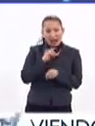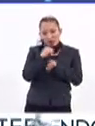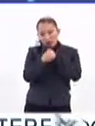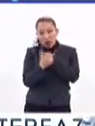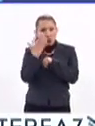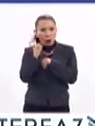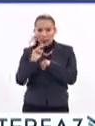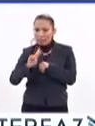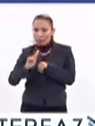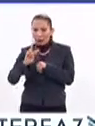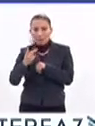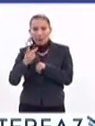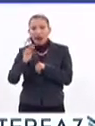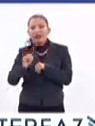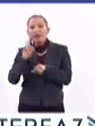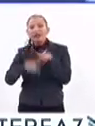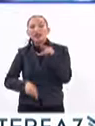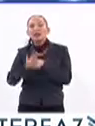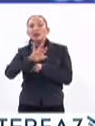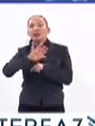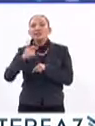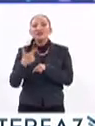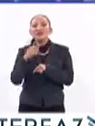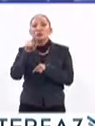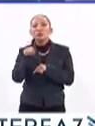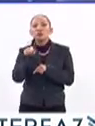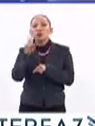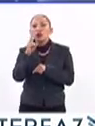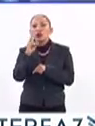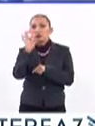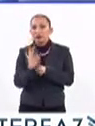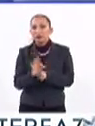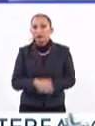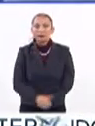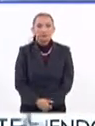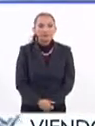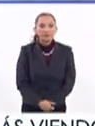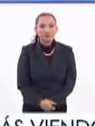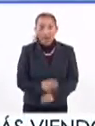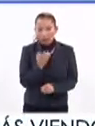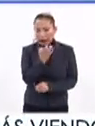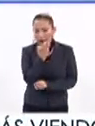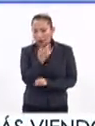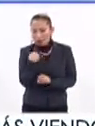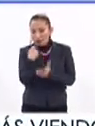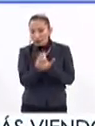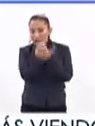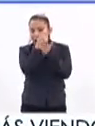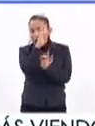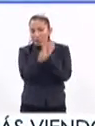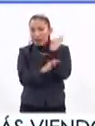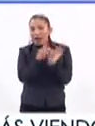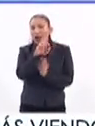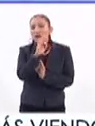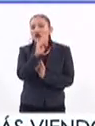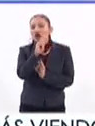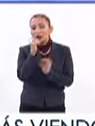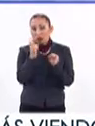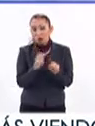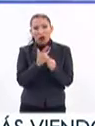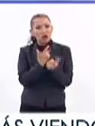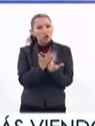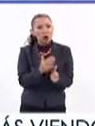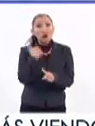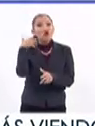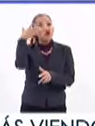lesiones sin VPH, se eliminó el 57.2%. Cabe destacar que la terapia fotodinámica es segura y